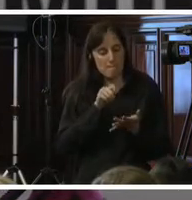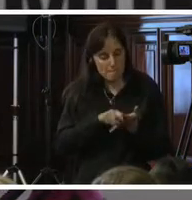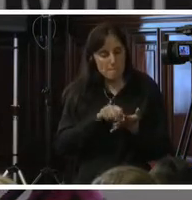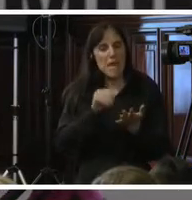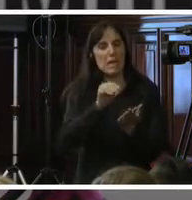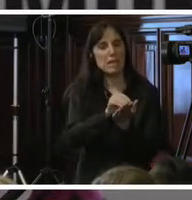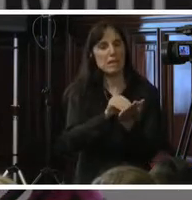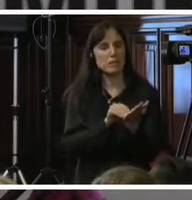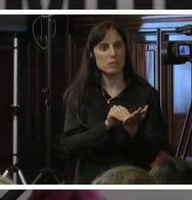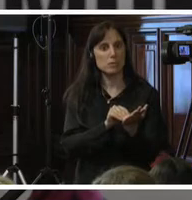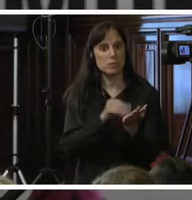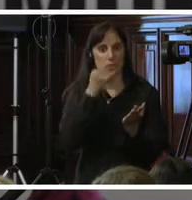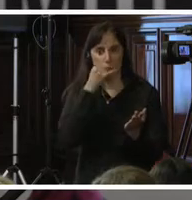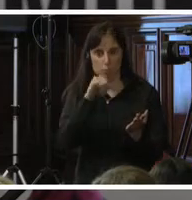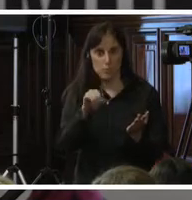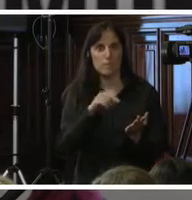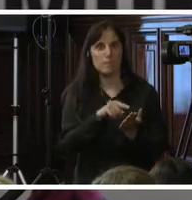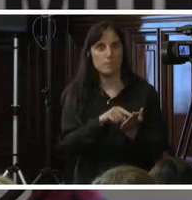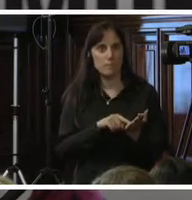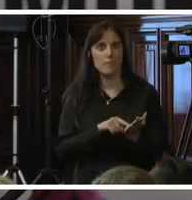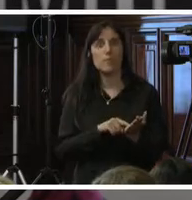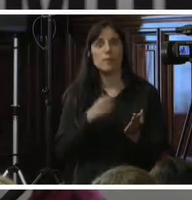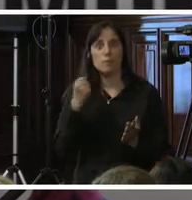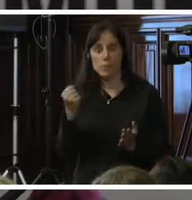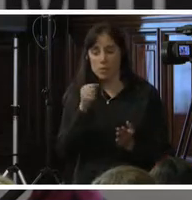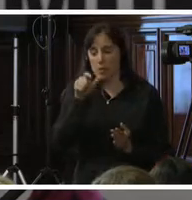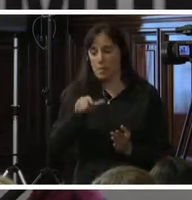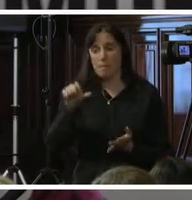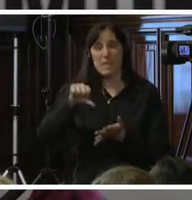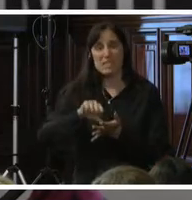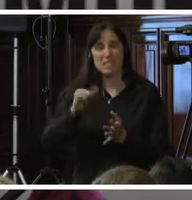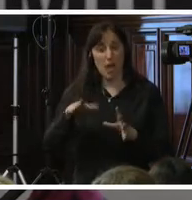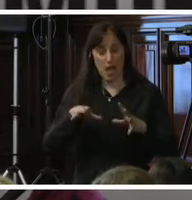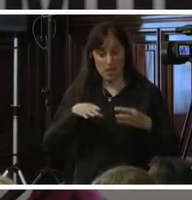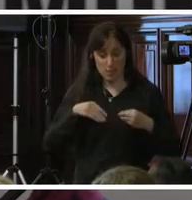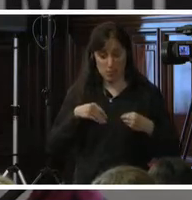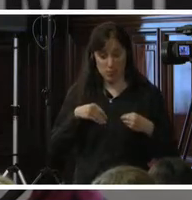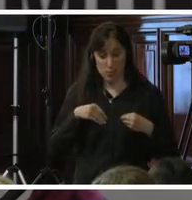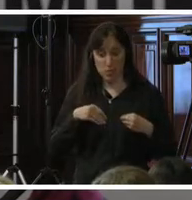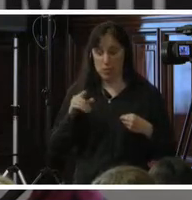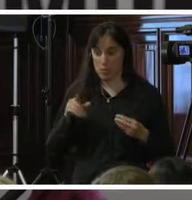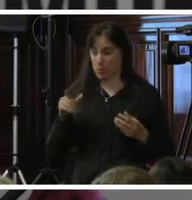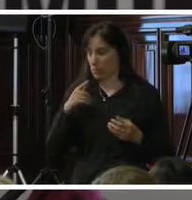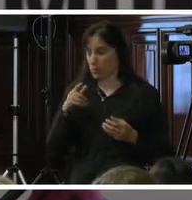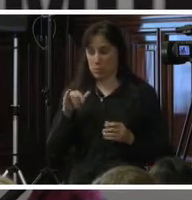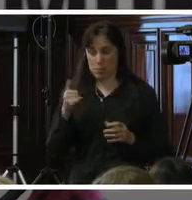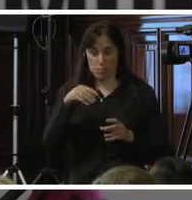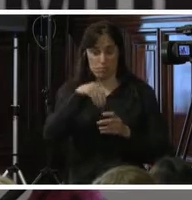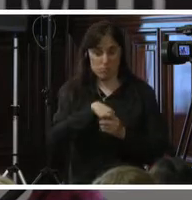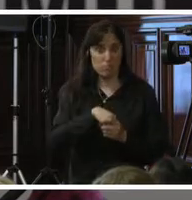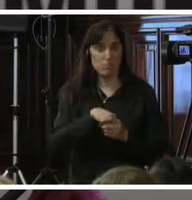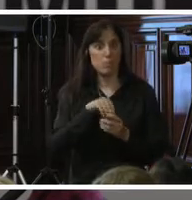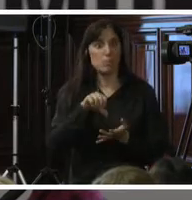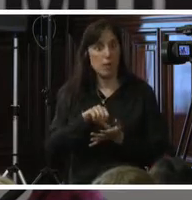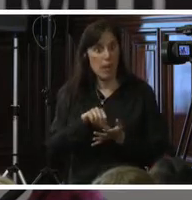tratar también firmemente con los países receptores de estas personas, que son los